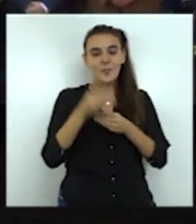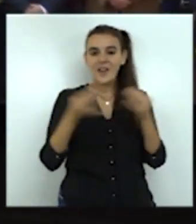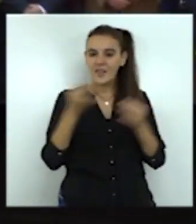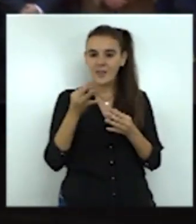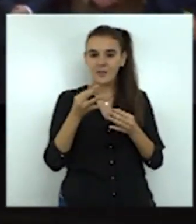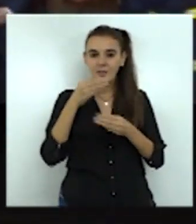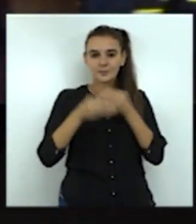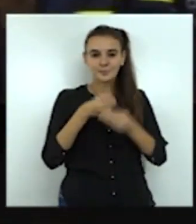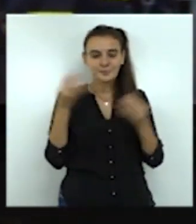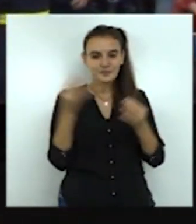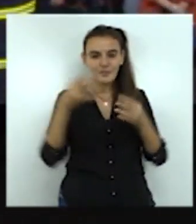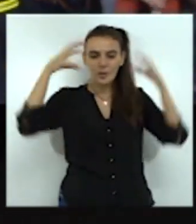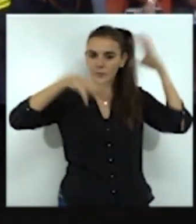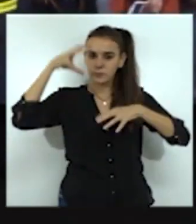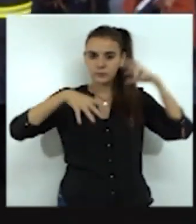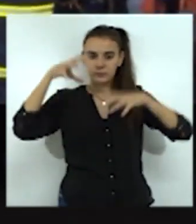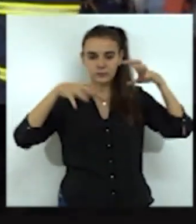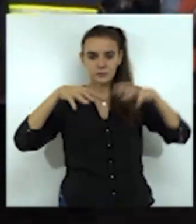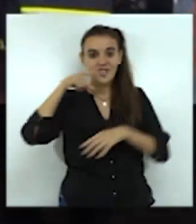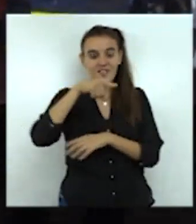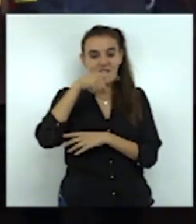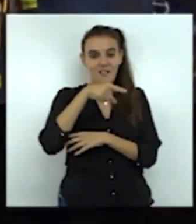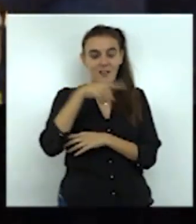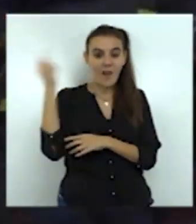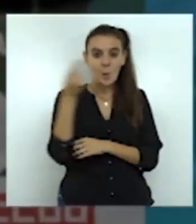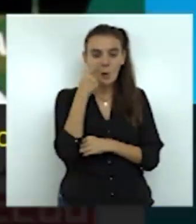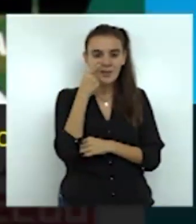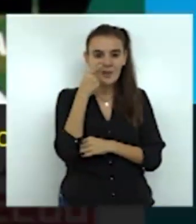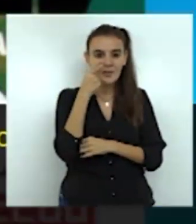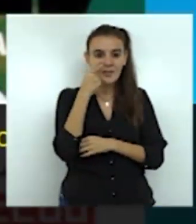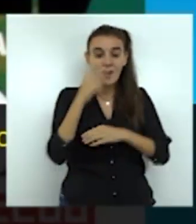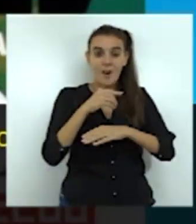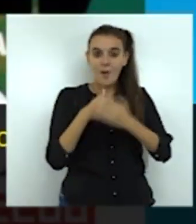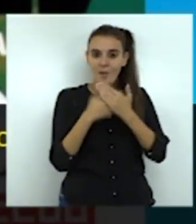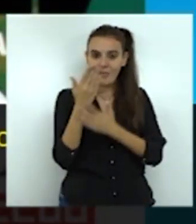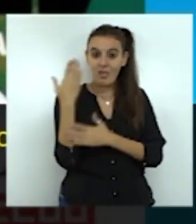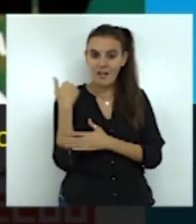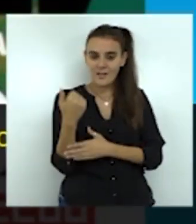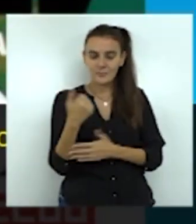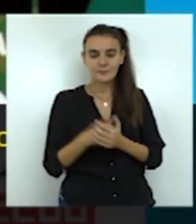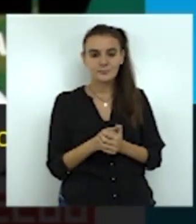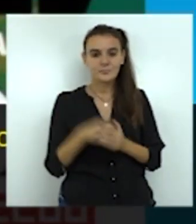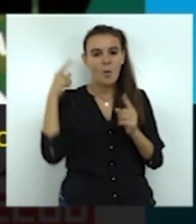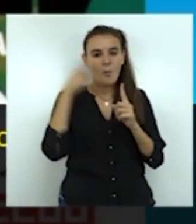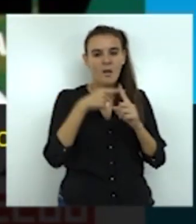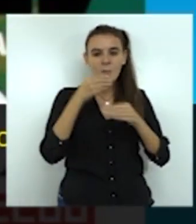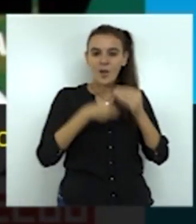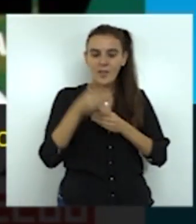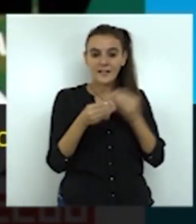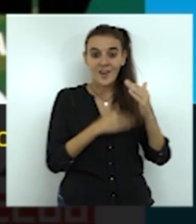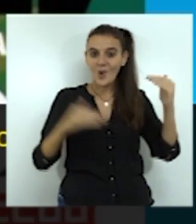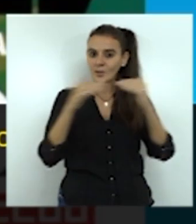fuertes lluvias y fue finalmente encontrado en la mañana de ayer. Con el objetivo de actualizar y homogeneizar las condiciones